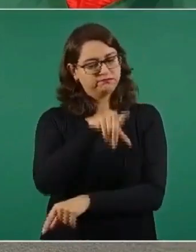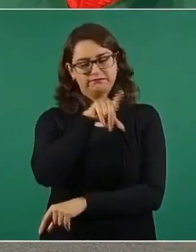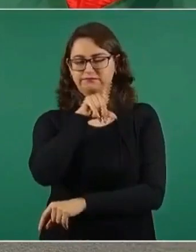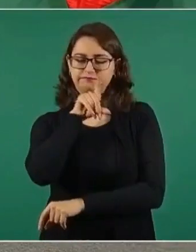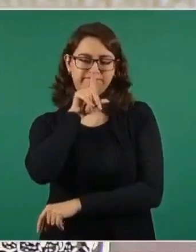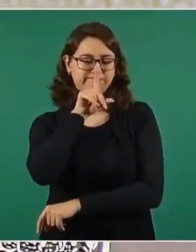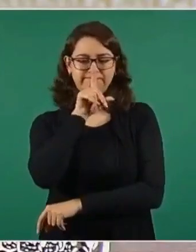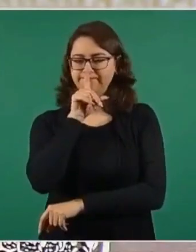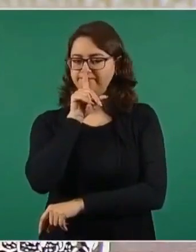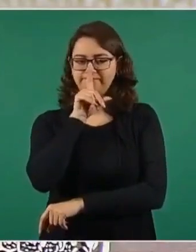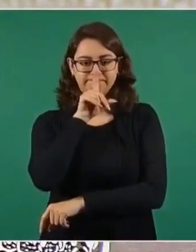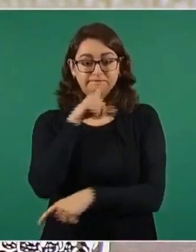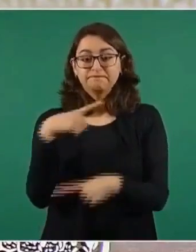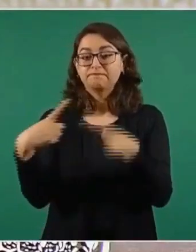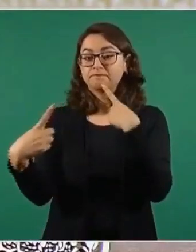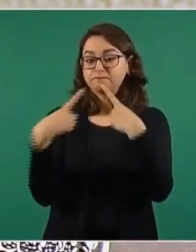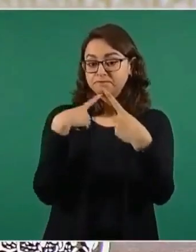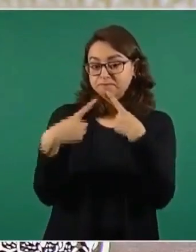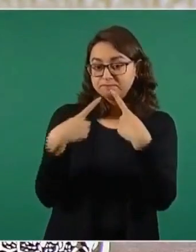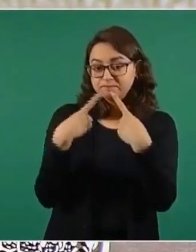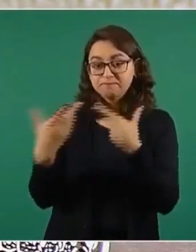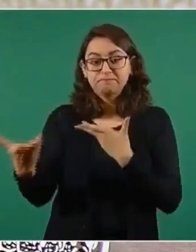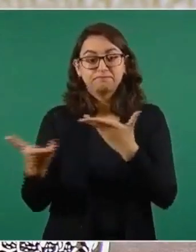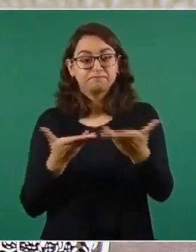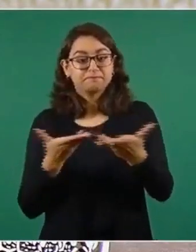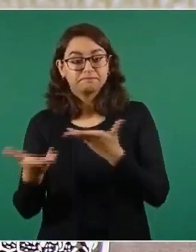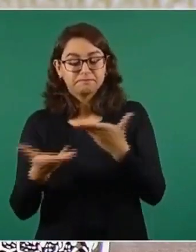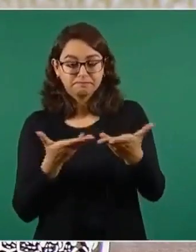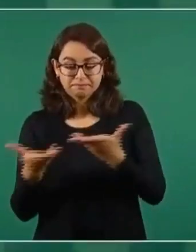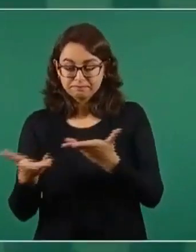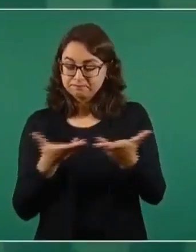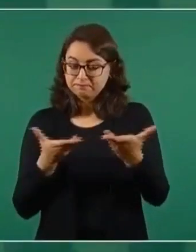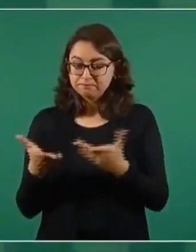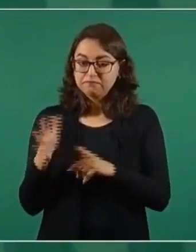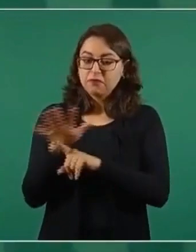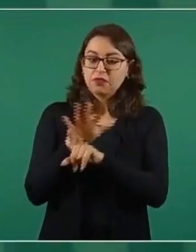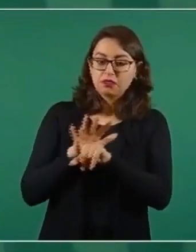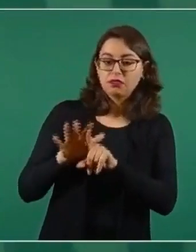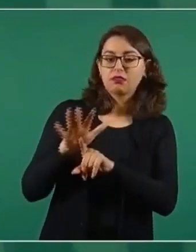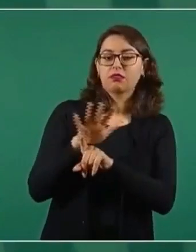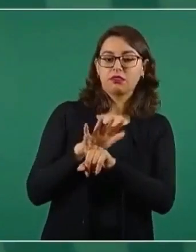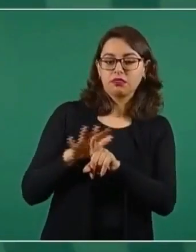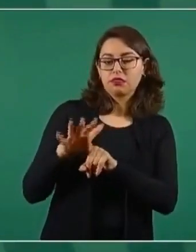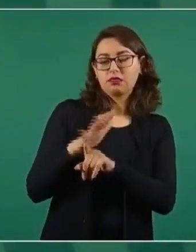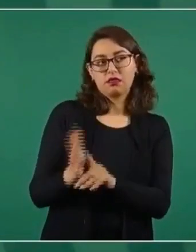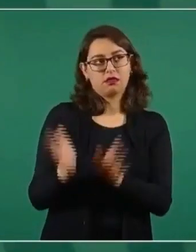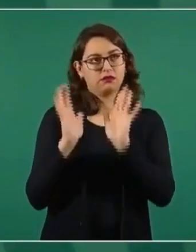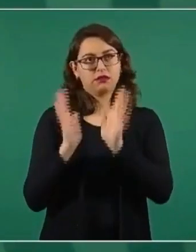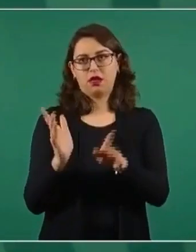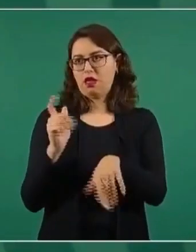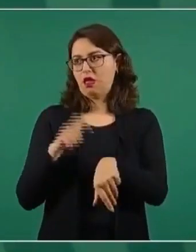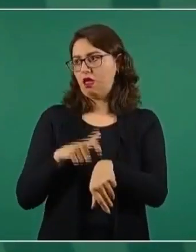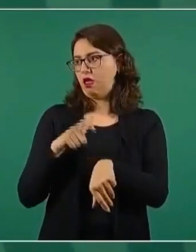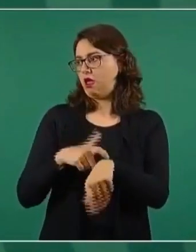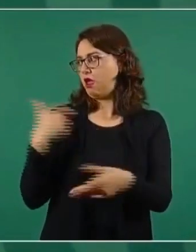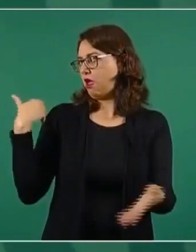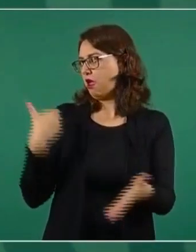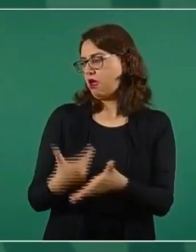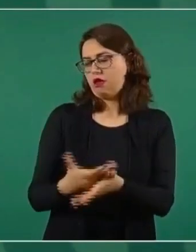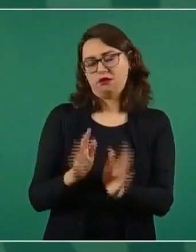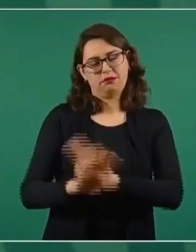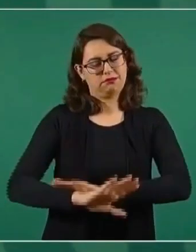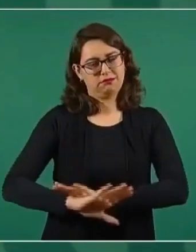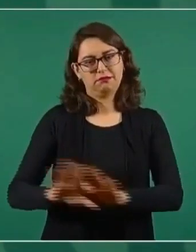es dialogar, convencer de que ya son otros tiempos. Es que antes,